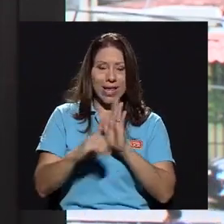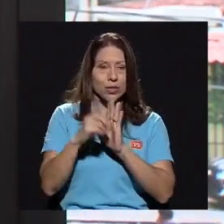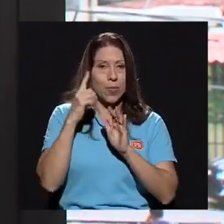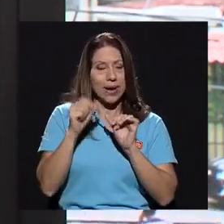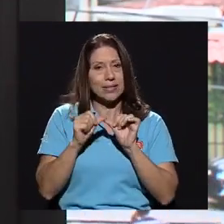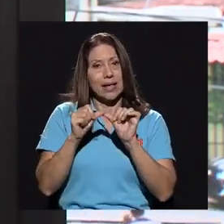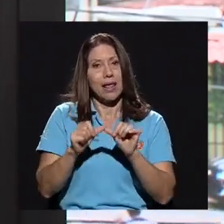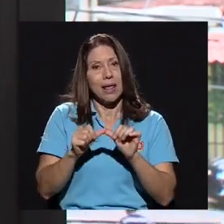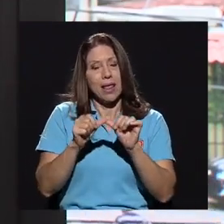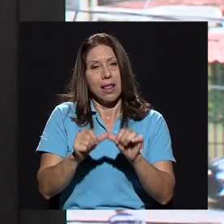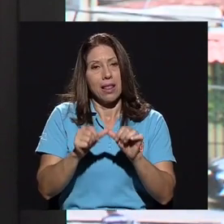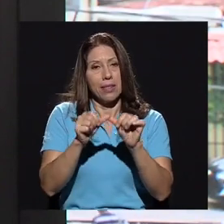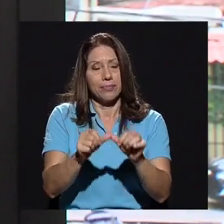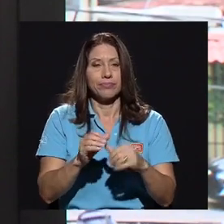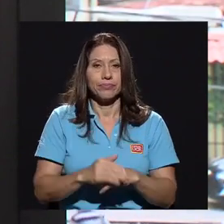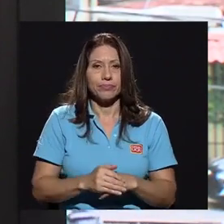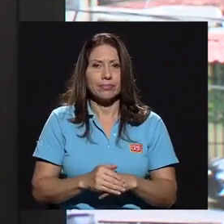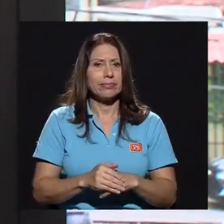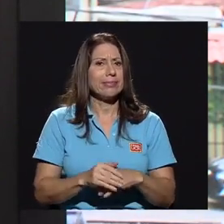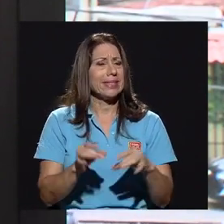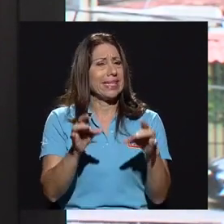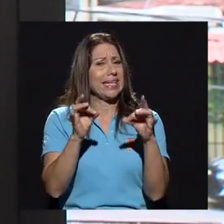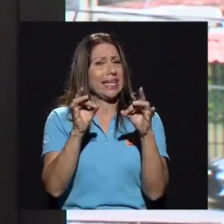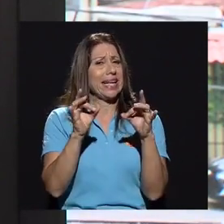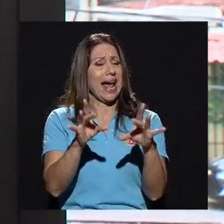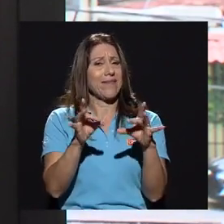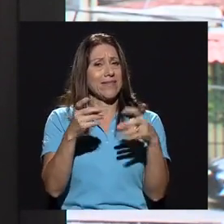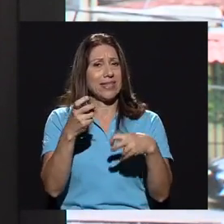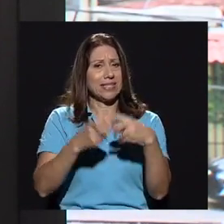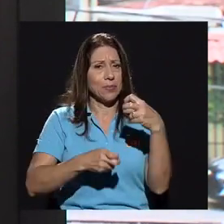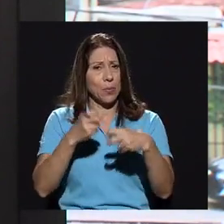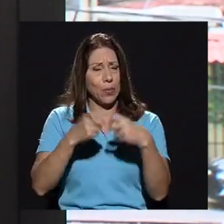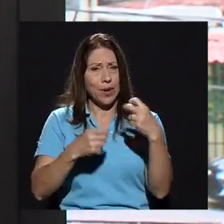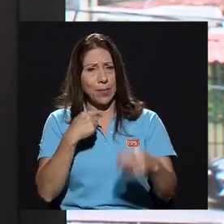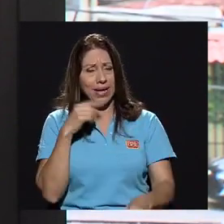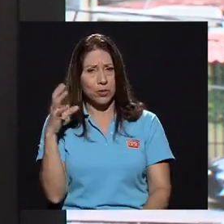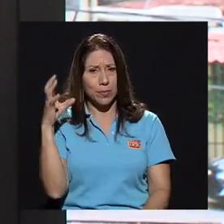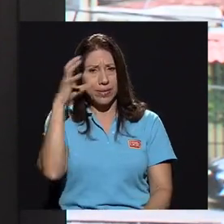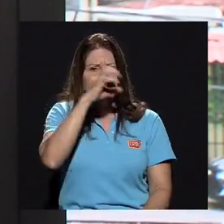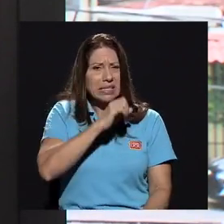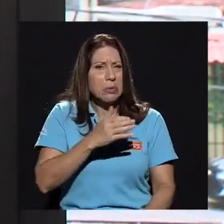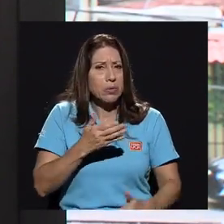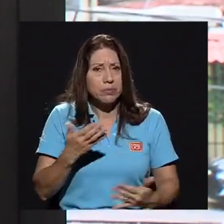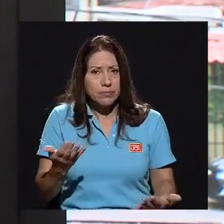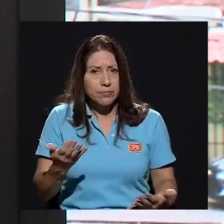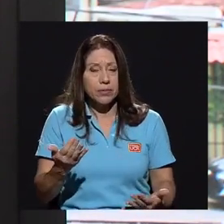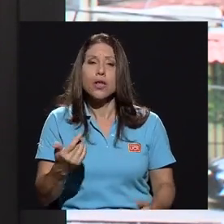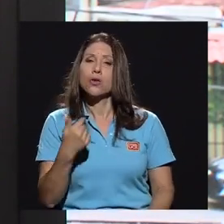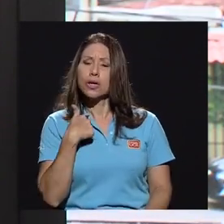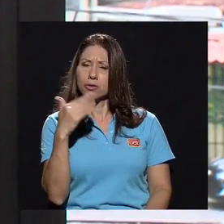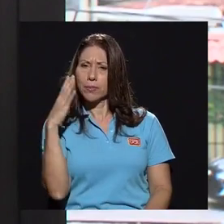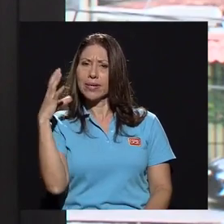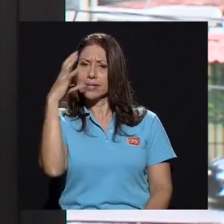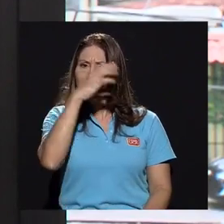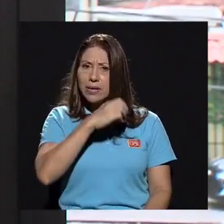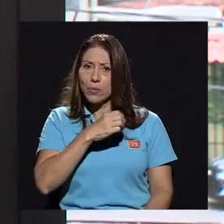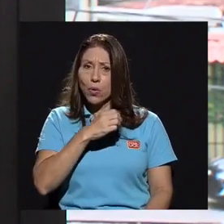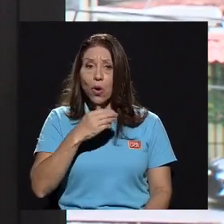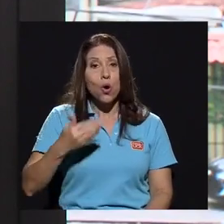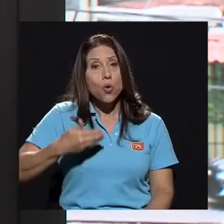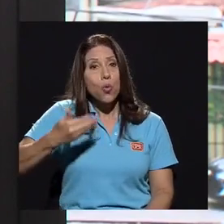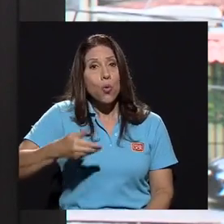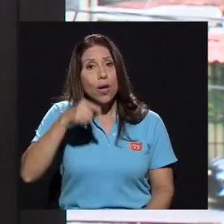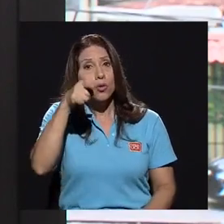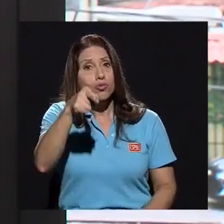gravísimo problema que yo percibo? Lo que yo percibo es que cuando usted no ha tenido